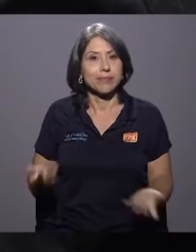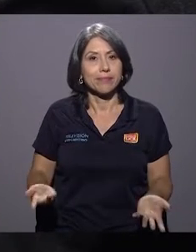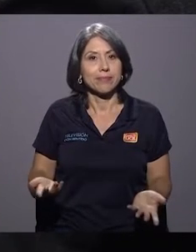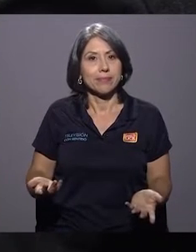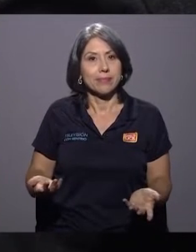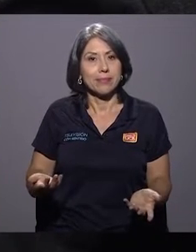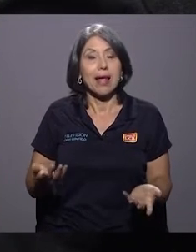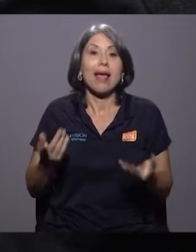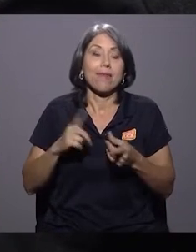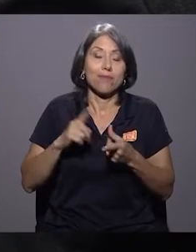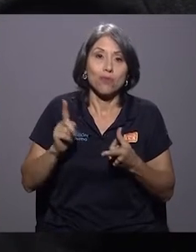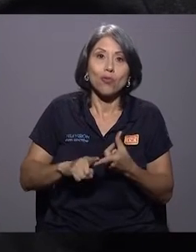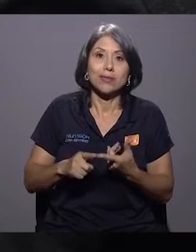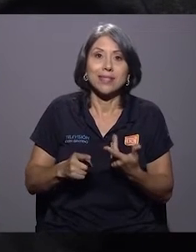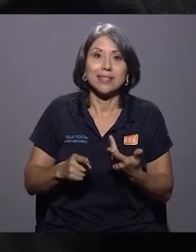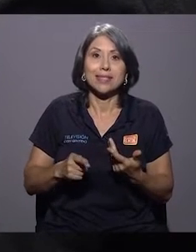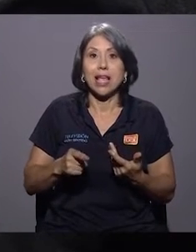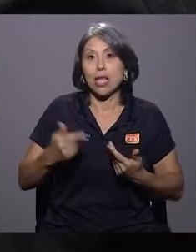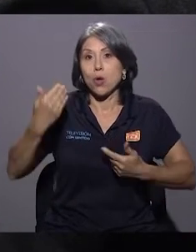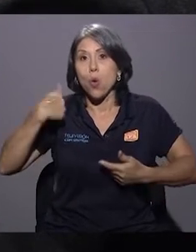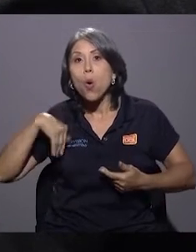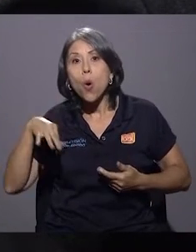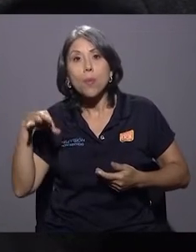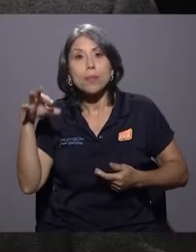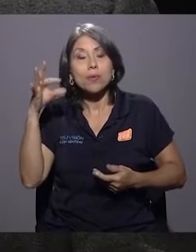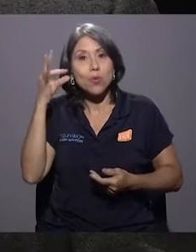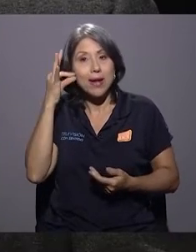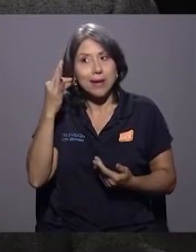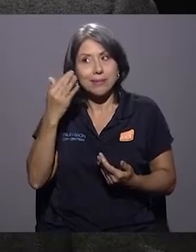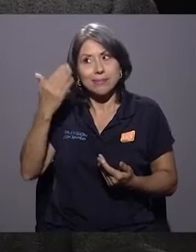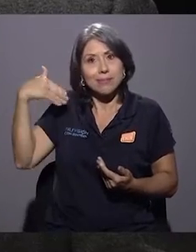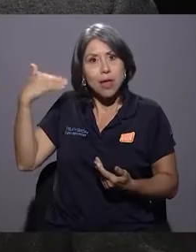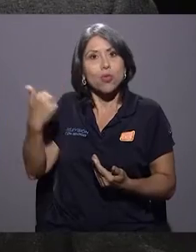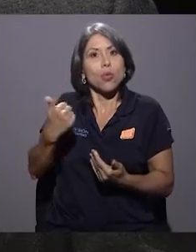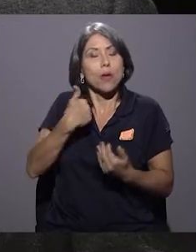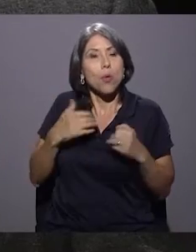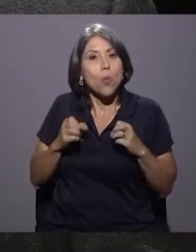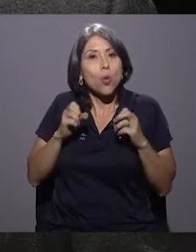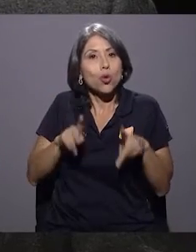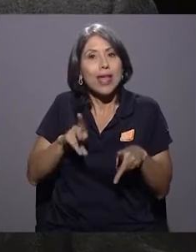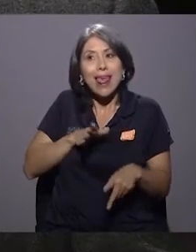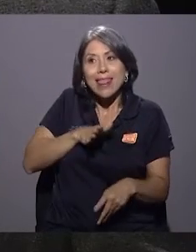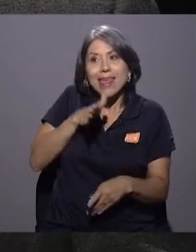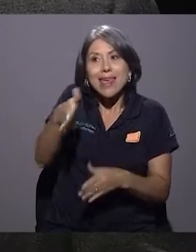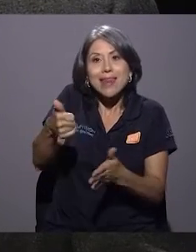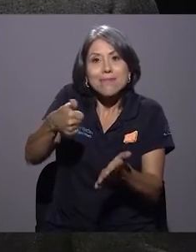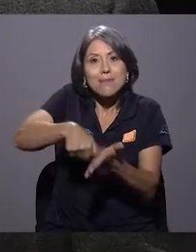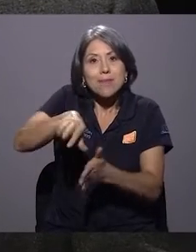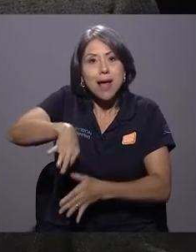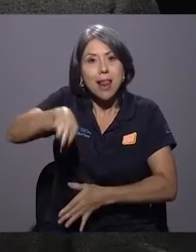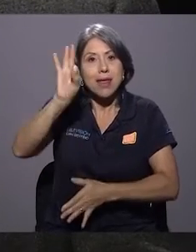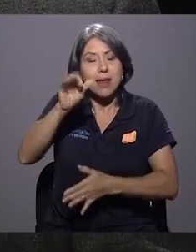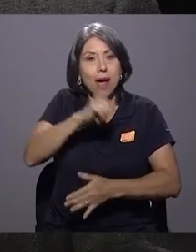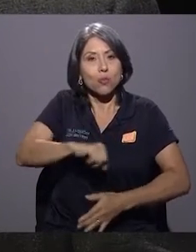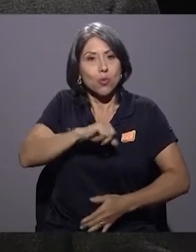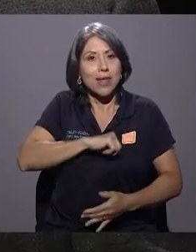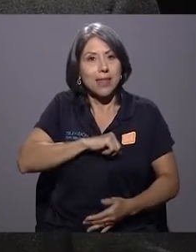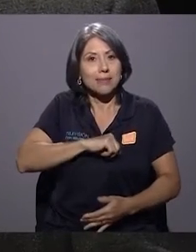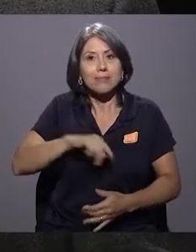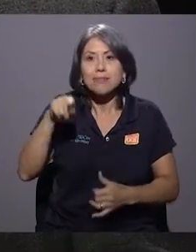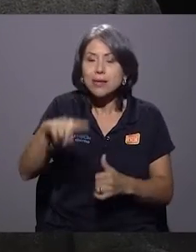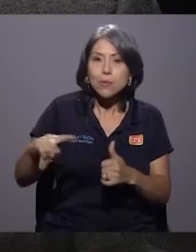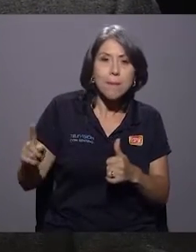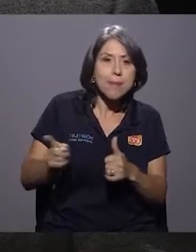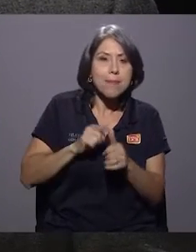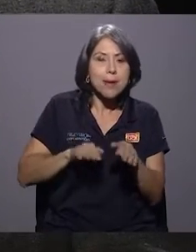el que tuviéramos la oportunidad, las y los ciudadanos, de ir y elegir a nuestras autoridades, era realmente el primer